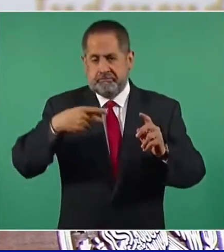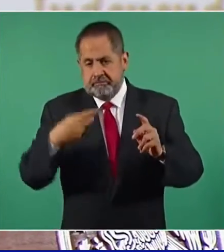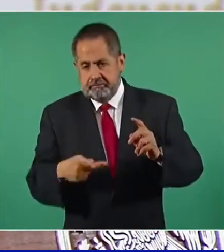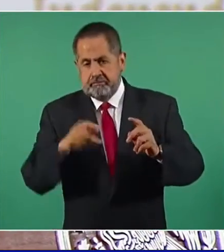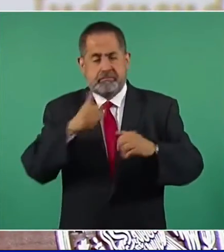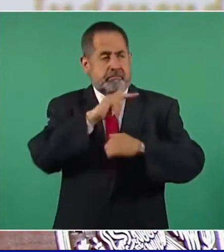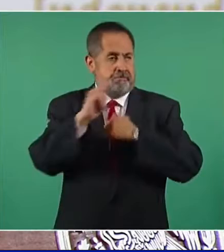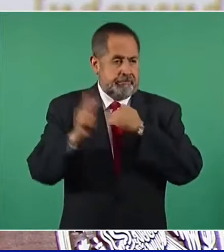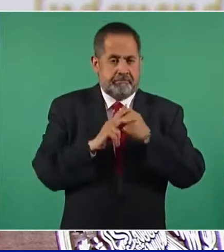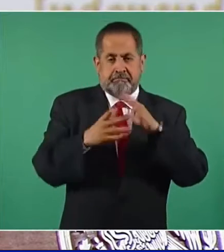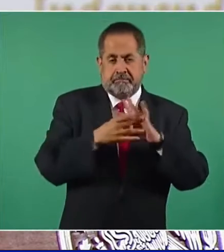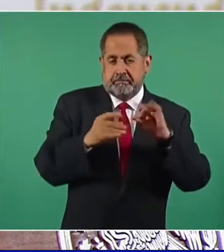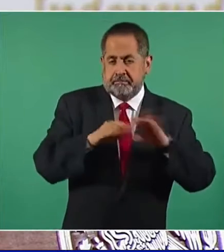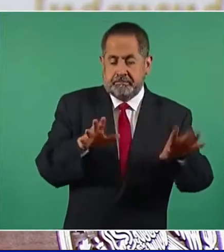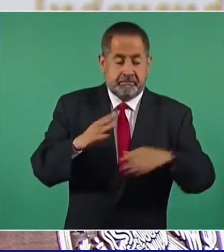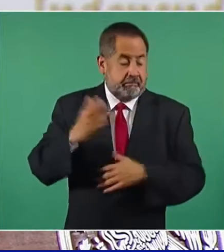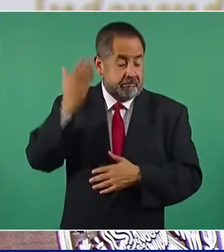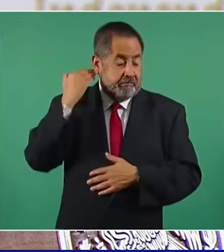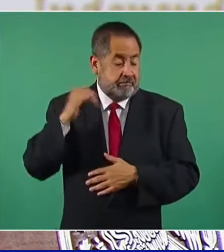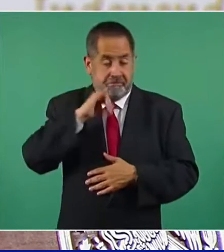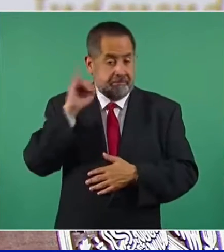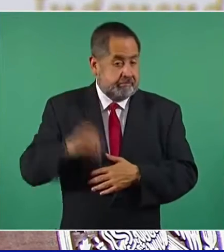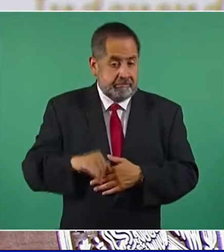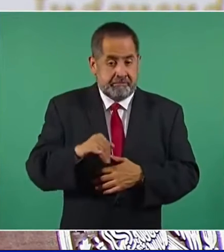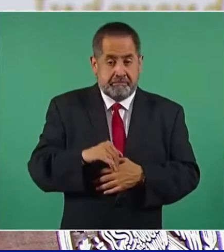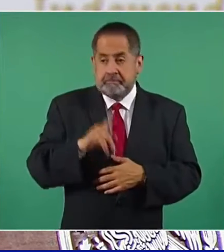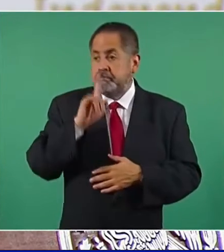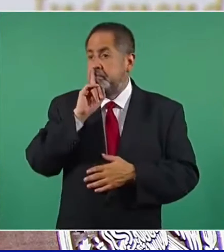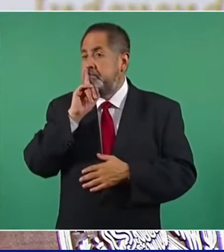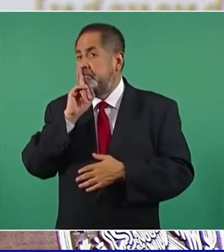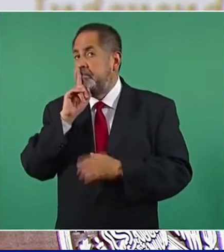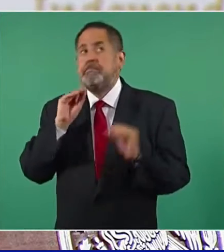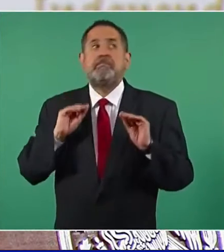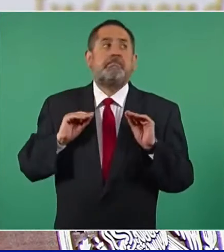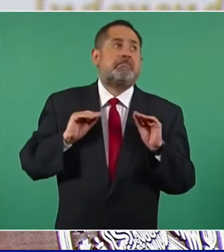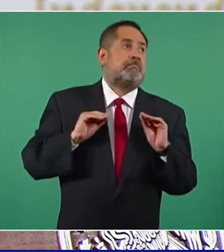extranjera, que nunca dijeron nada.